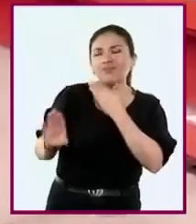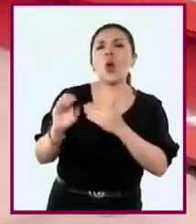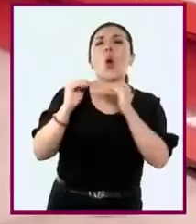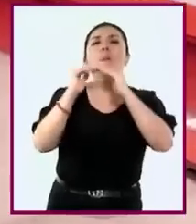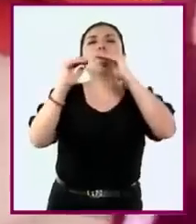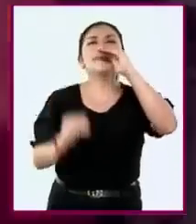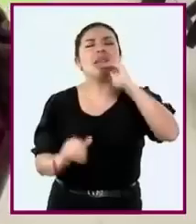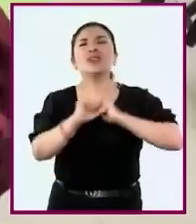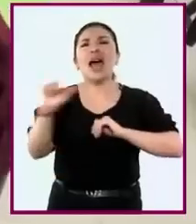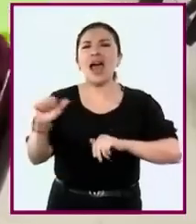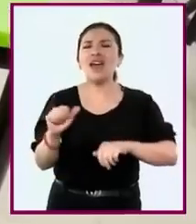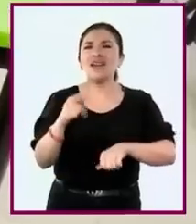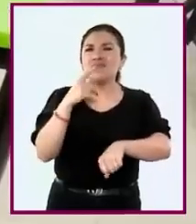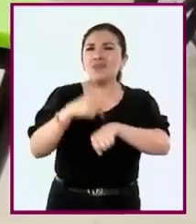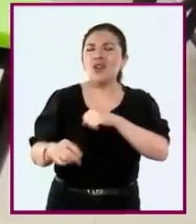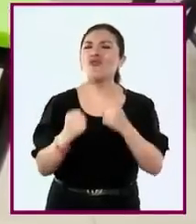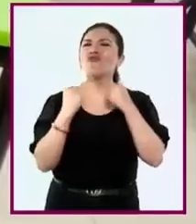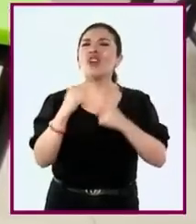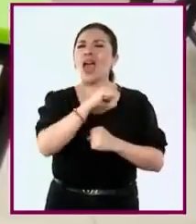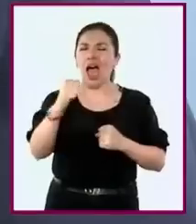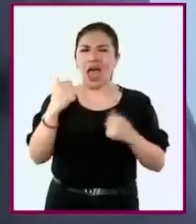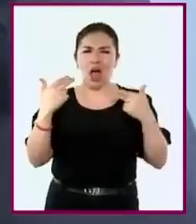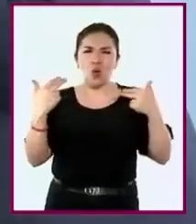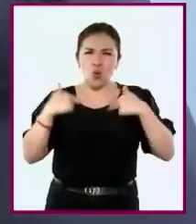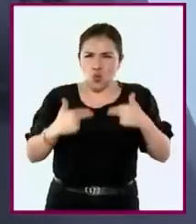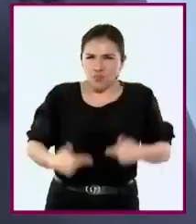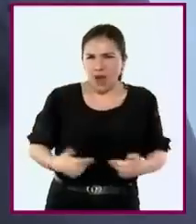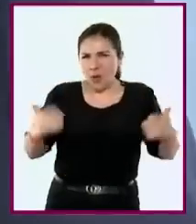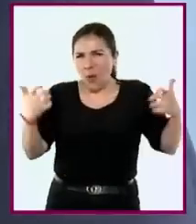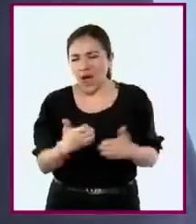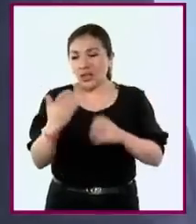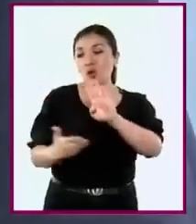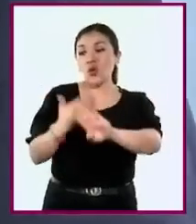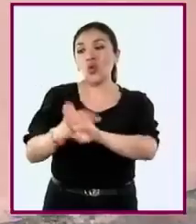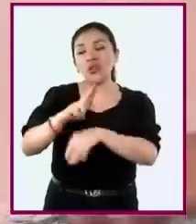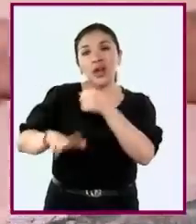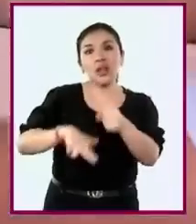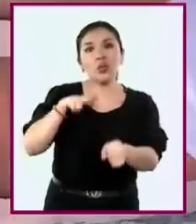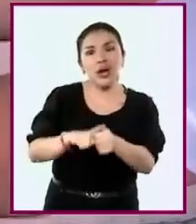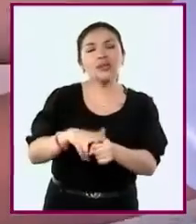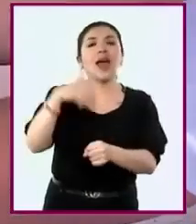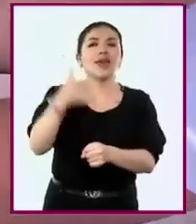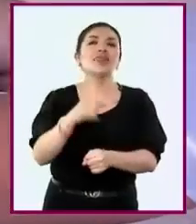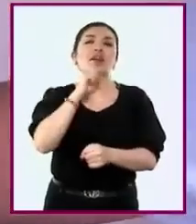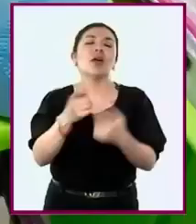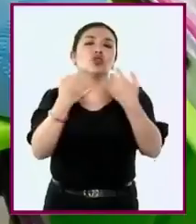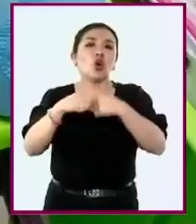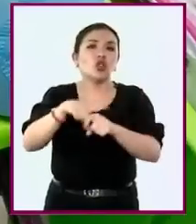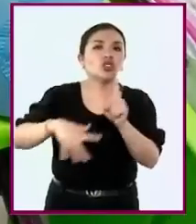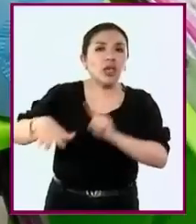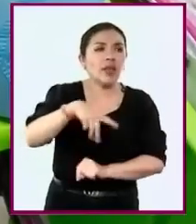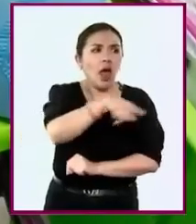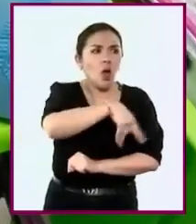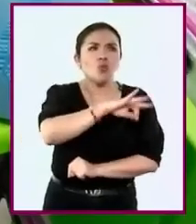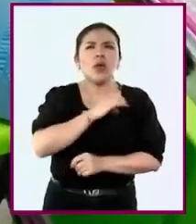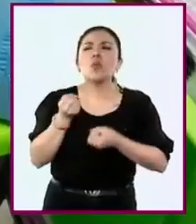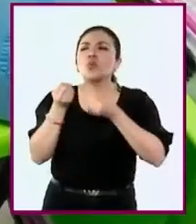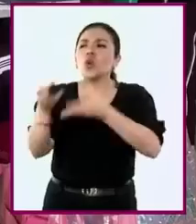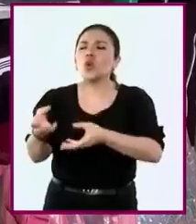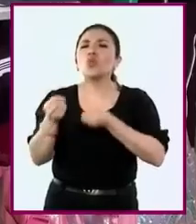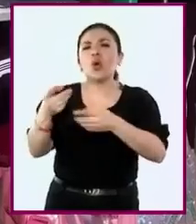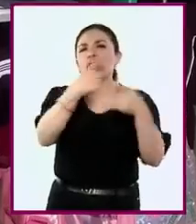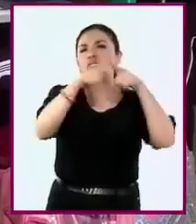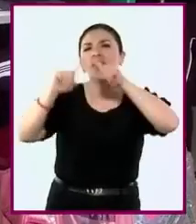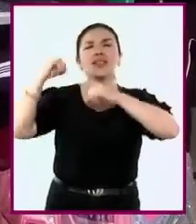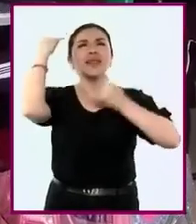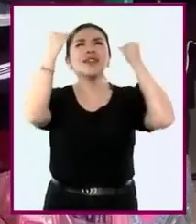o reducir los impactos de las actividades humanas sobre la naturaleza y la sociedad y aporten ideas